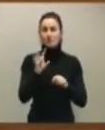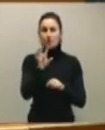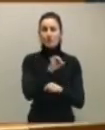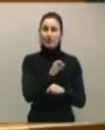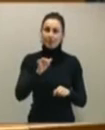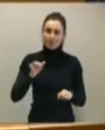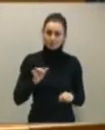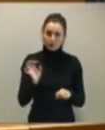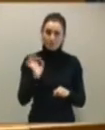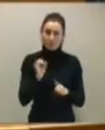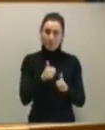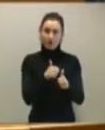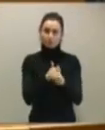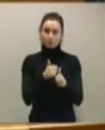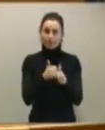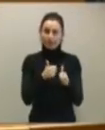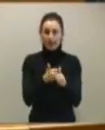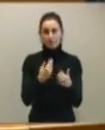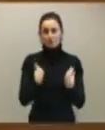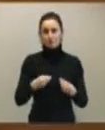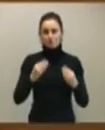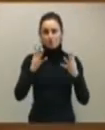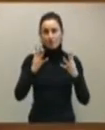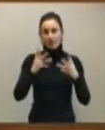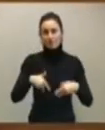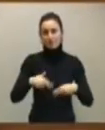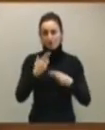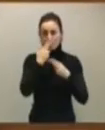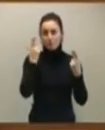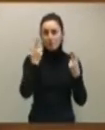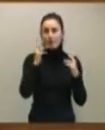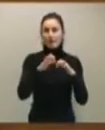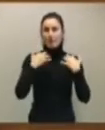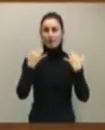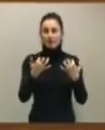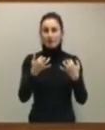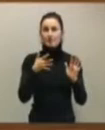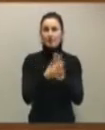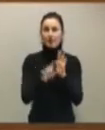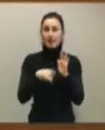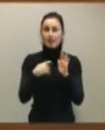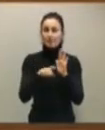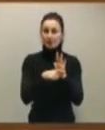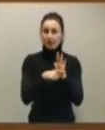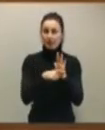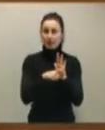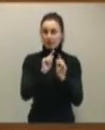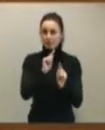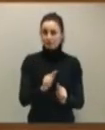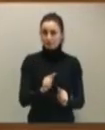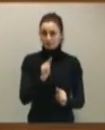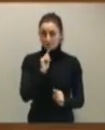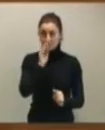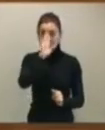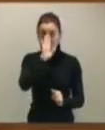órganos auxiliares del Principado de Asturias, los órganos auxiliares de esta Cámara, es la ley de presupuestos, me parece que